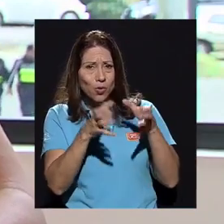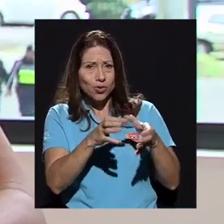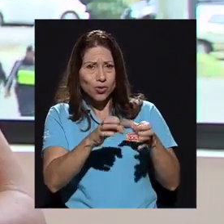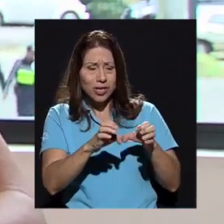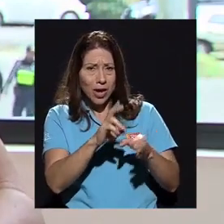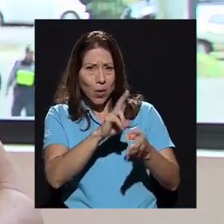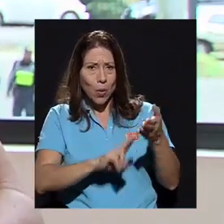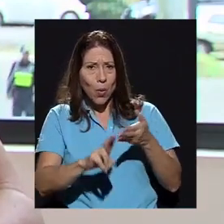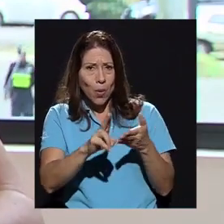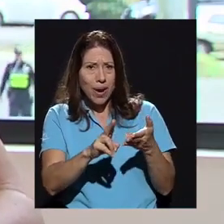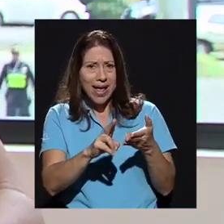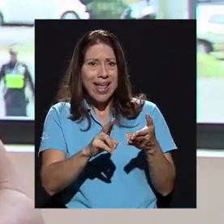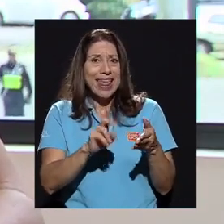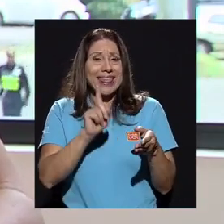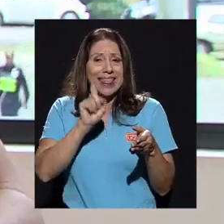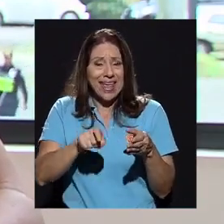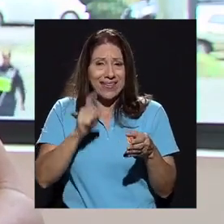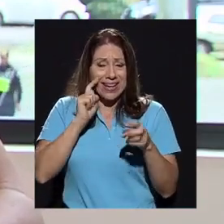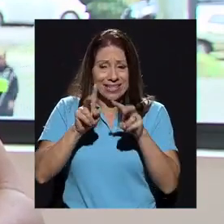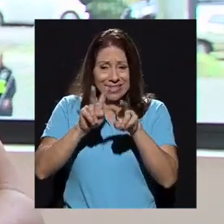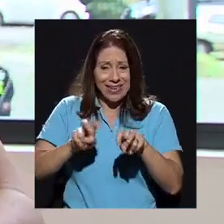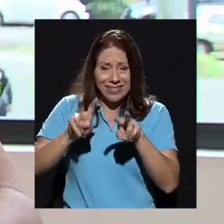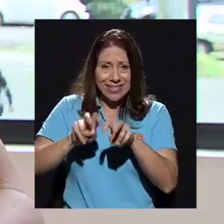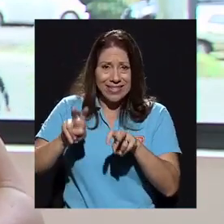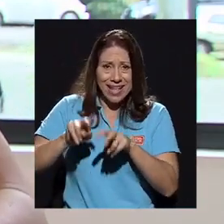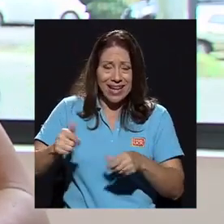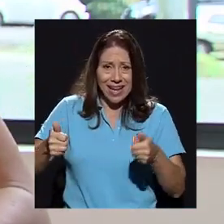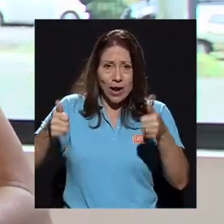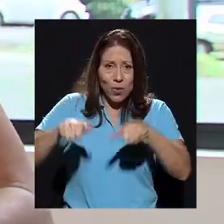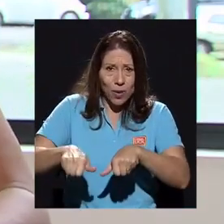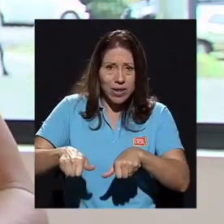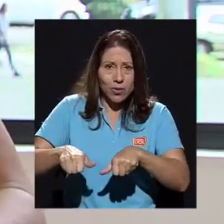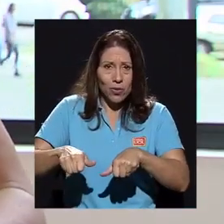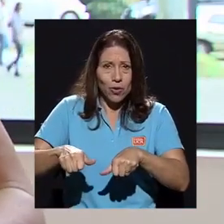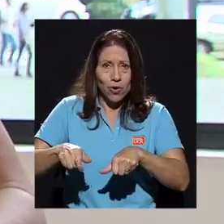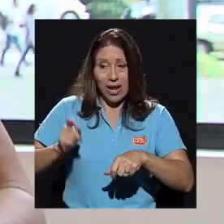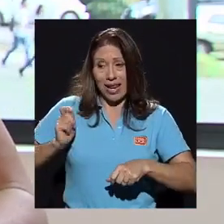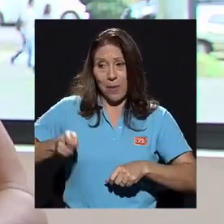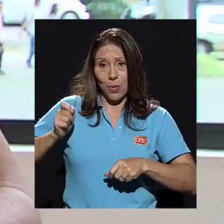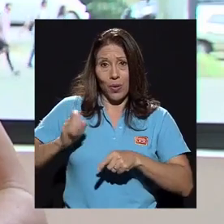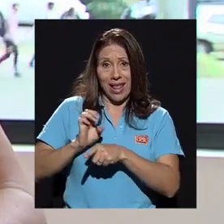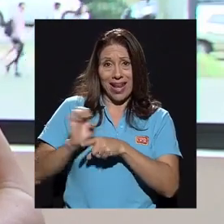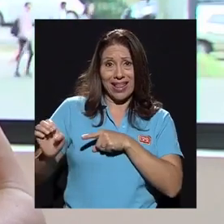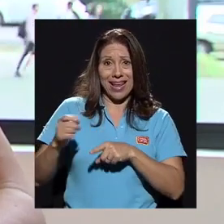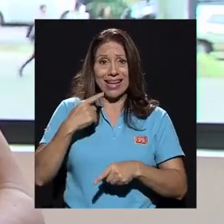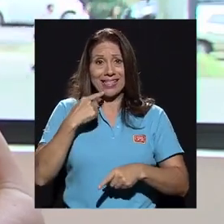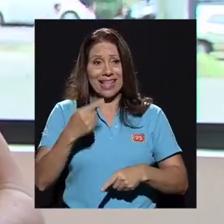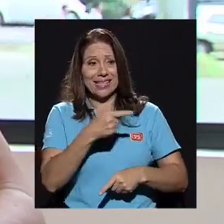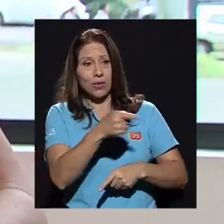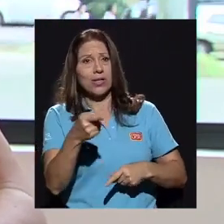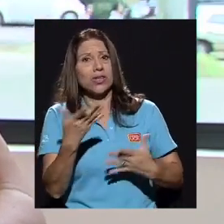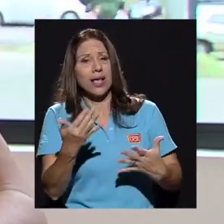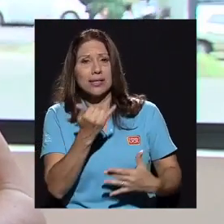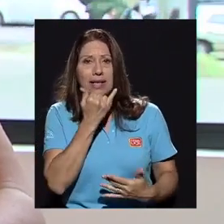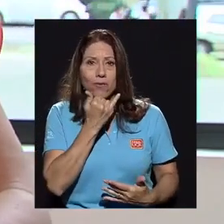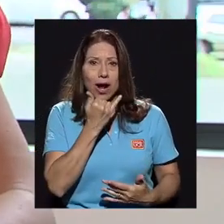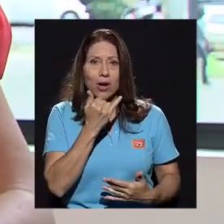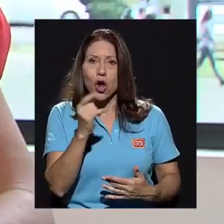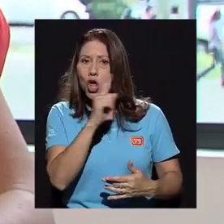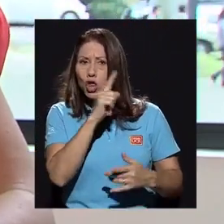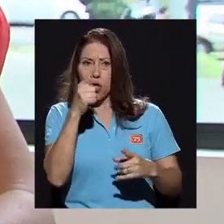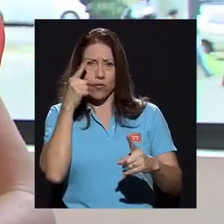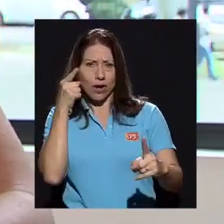revisar el acuerdo, ¿verdad? Que fue un acuerdo. O sea, lo que la Procuraduría le está diciendo es que se equivocaron, ¿verdad? Que no fueron